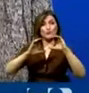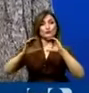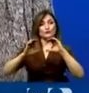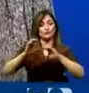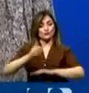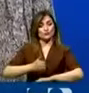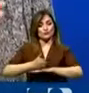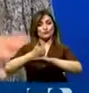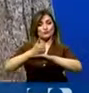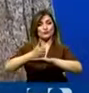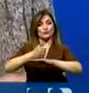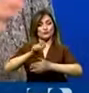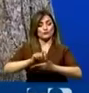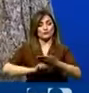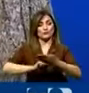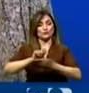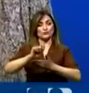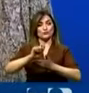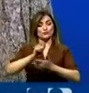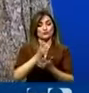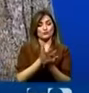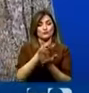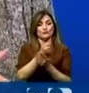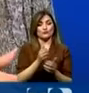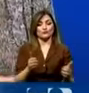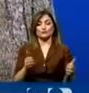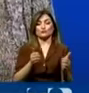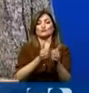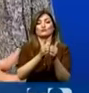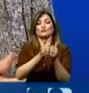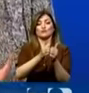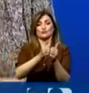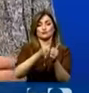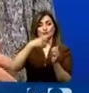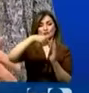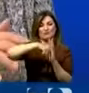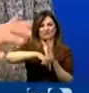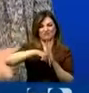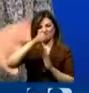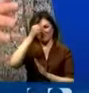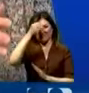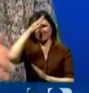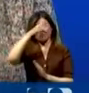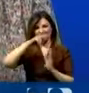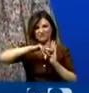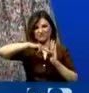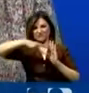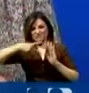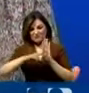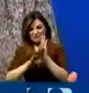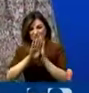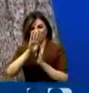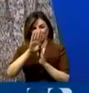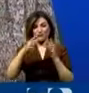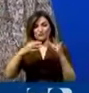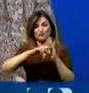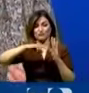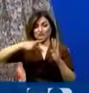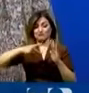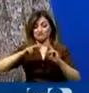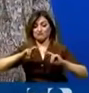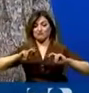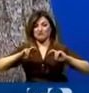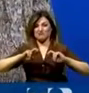autorización para la adquisición de los equipos de inteligencia que vamos a utilizar. O sea, equipos de tecnología que se